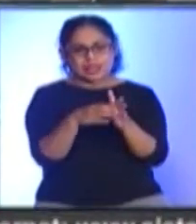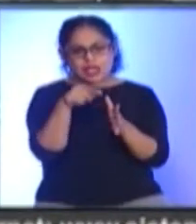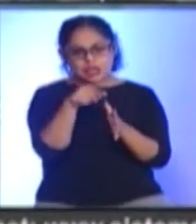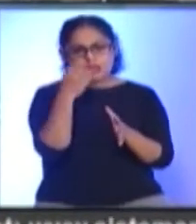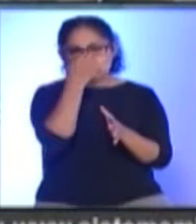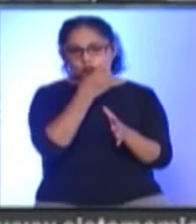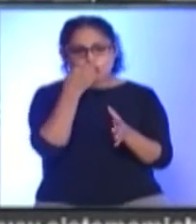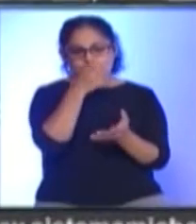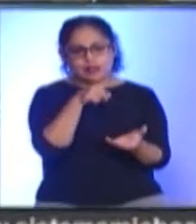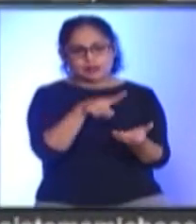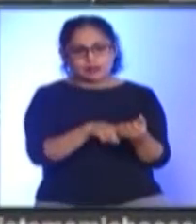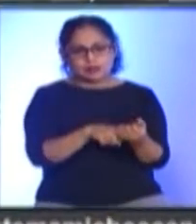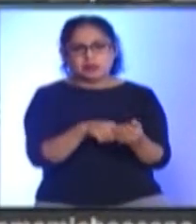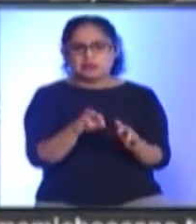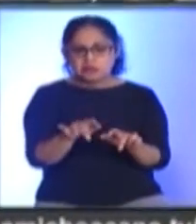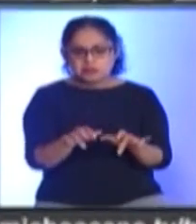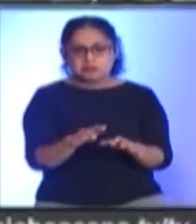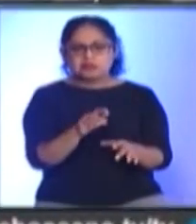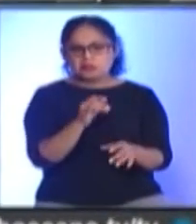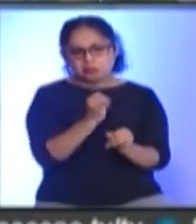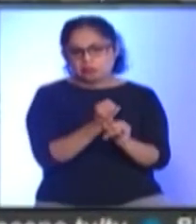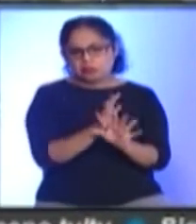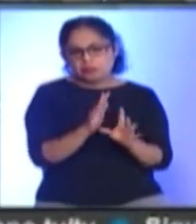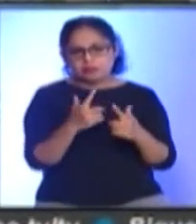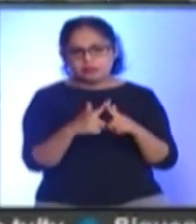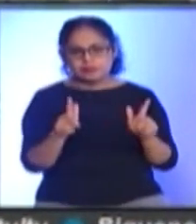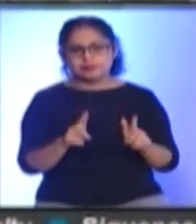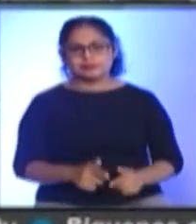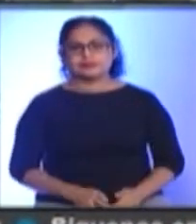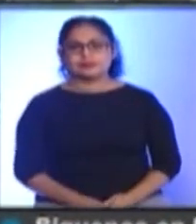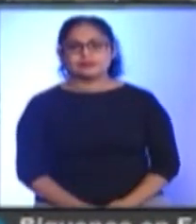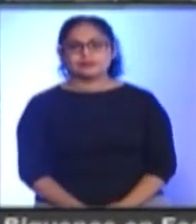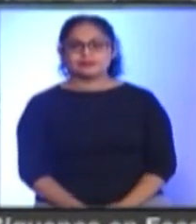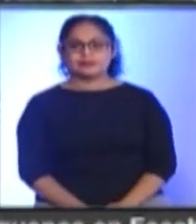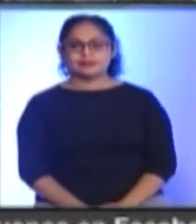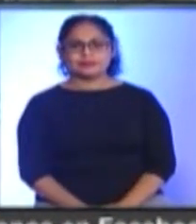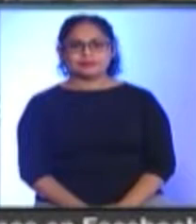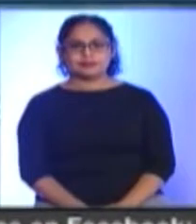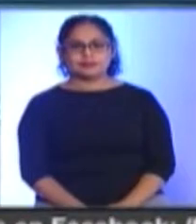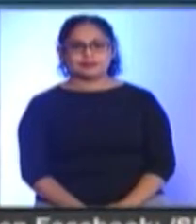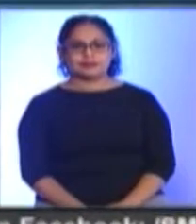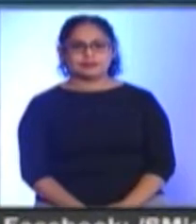Itinerantes Electrónicas Y fijas Guadalupe Becerril SM Noticias